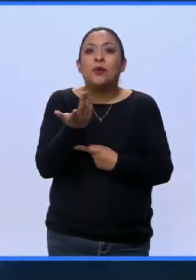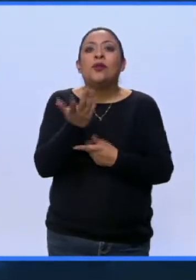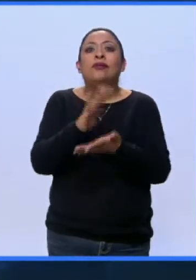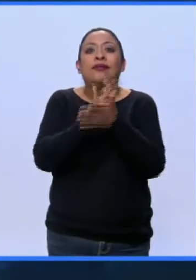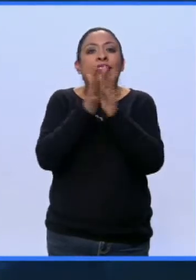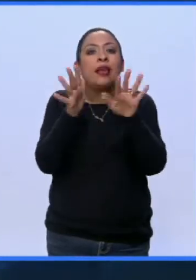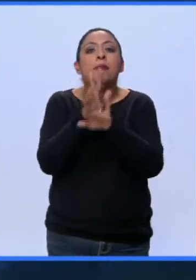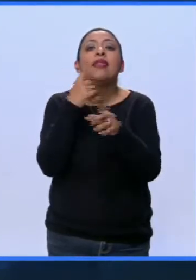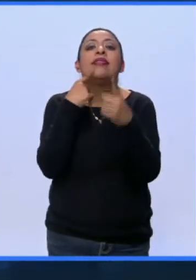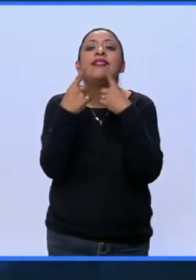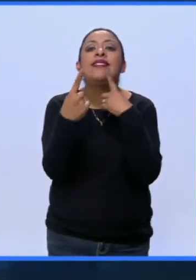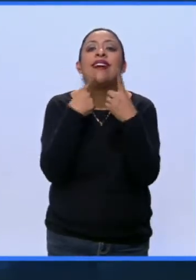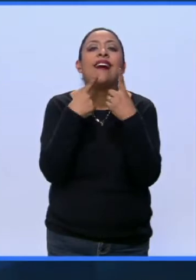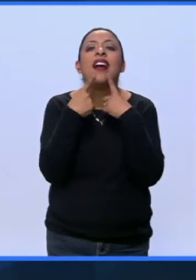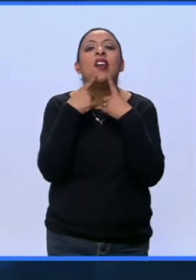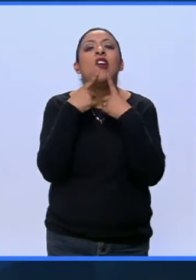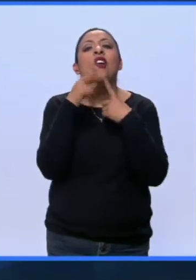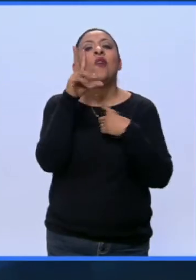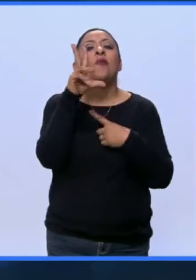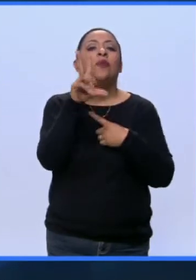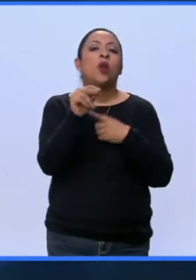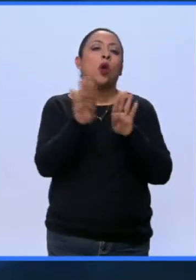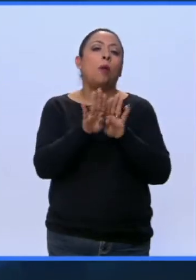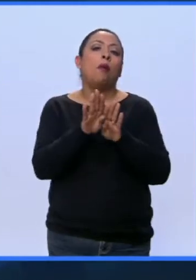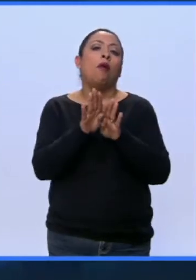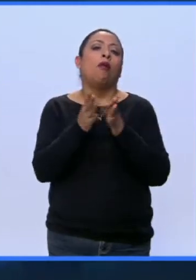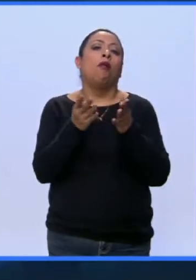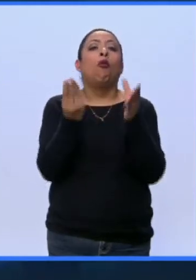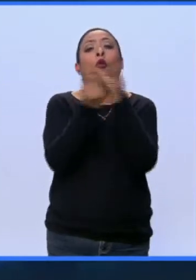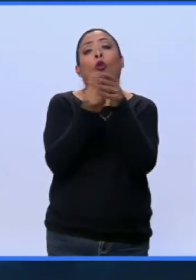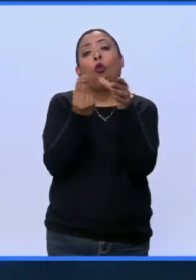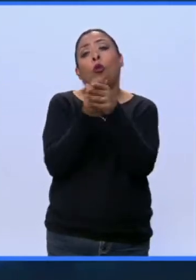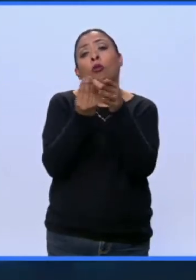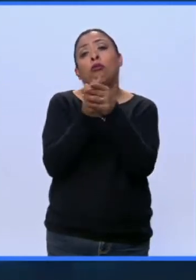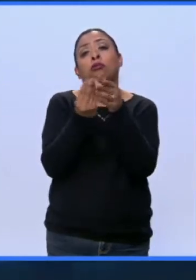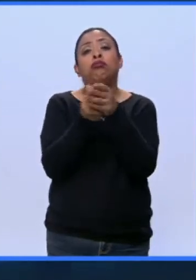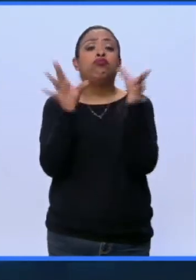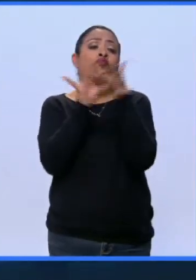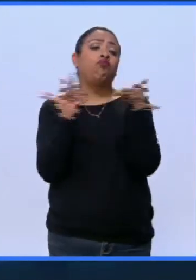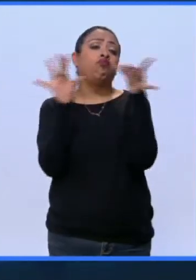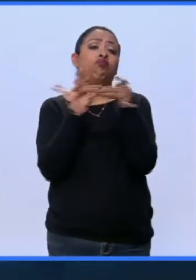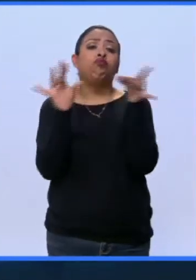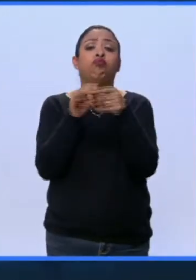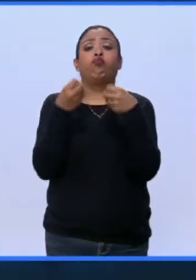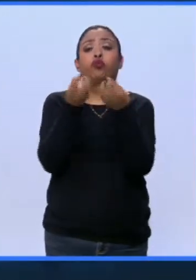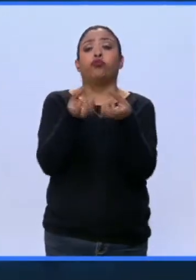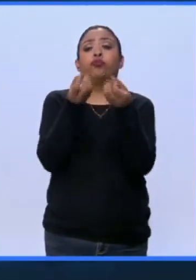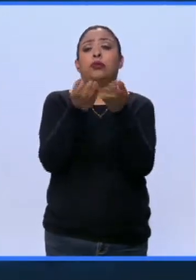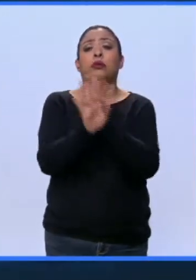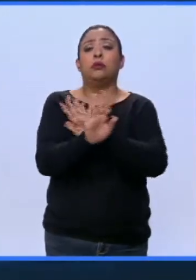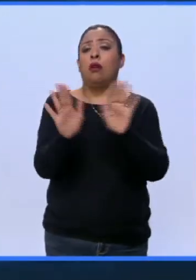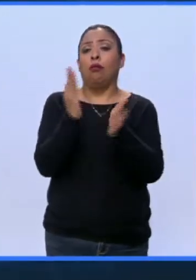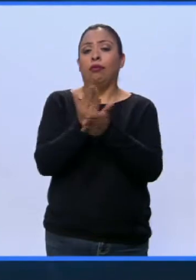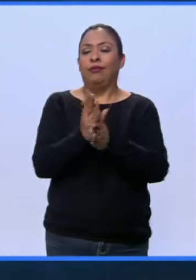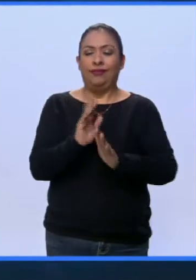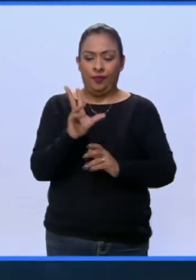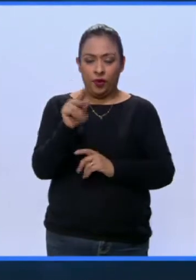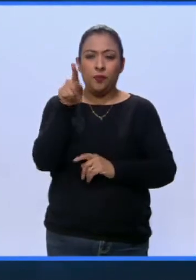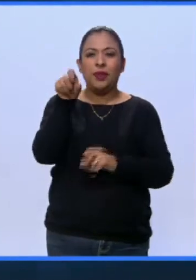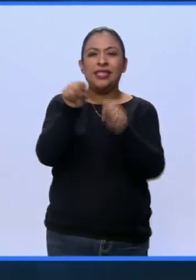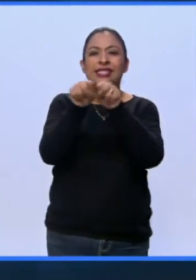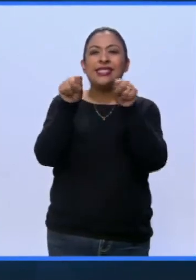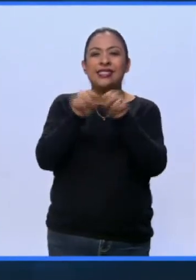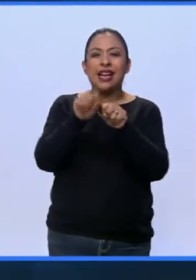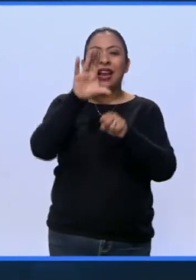un diálogo más que un curso epistólico. Mutal. Esa la